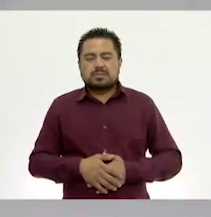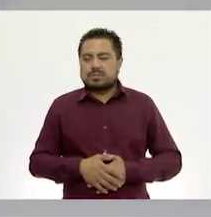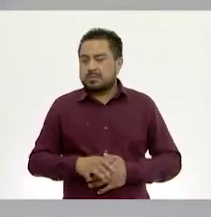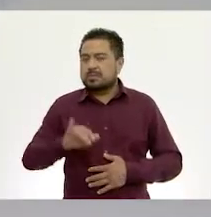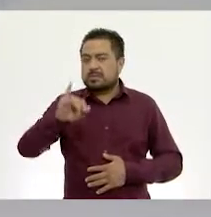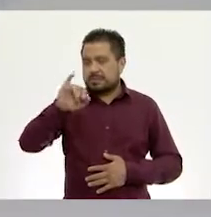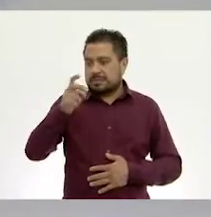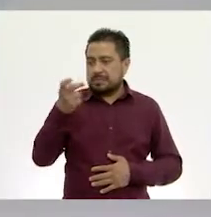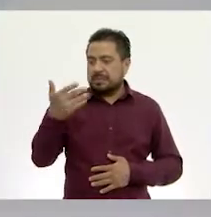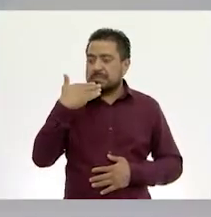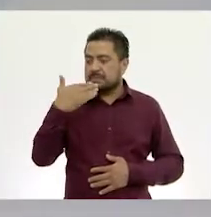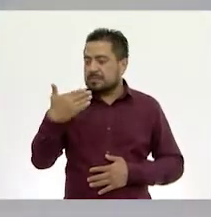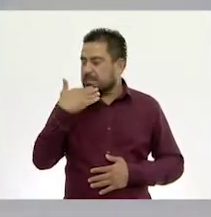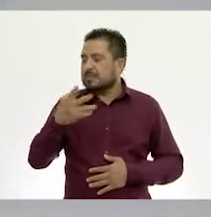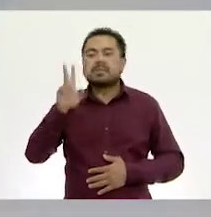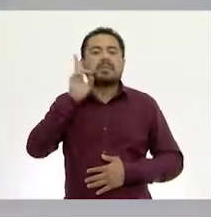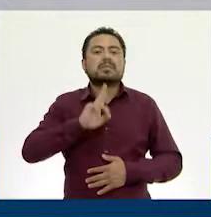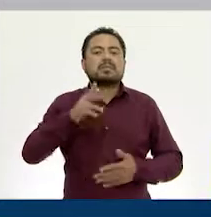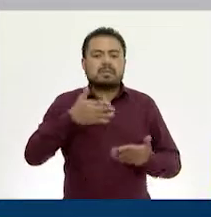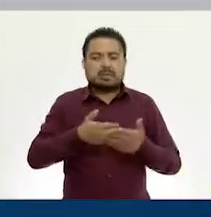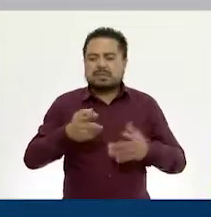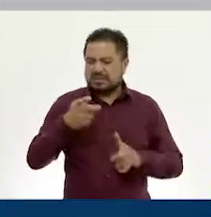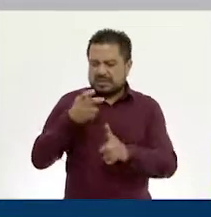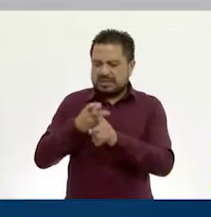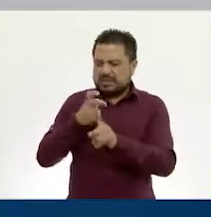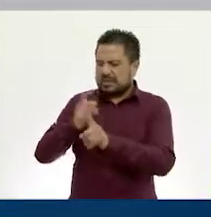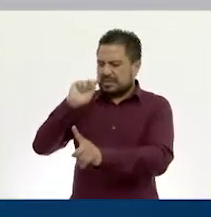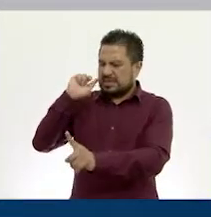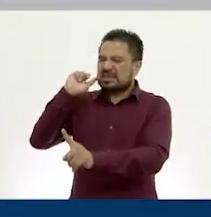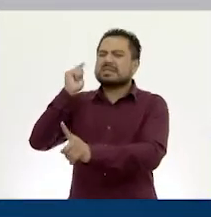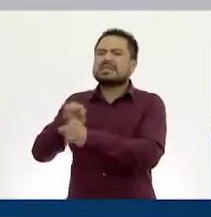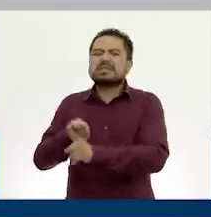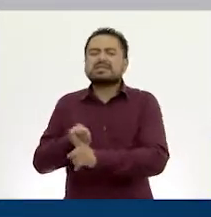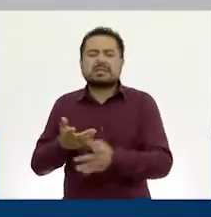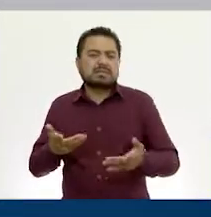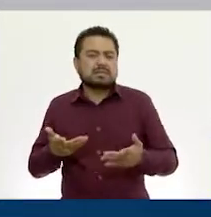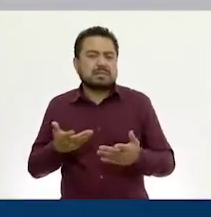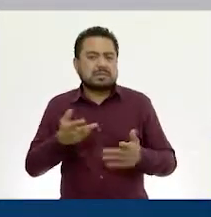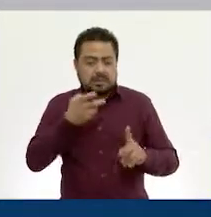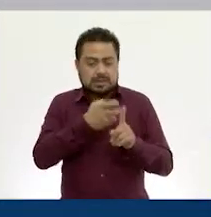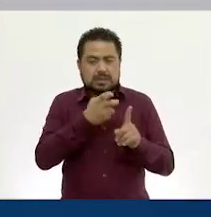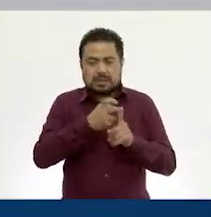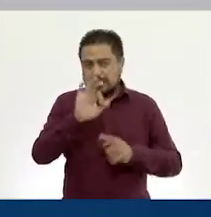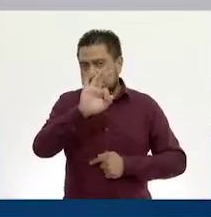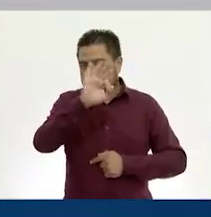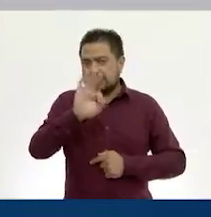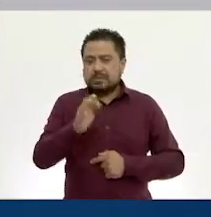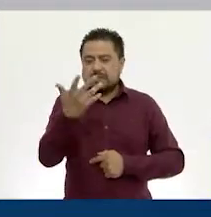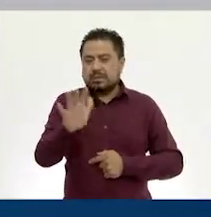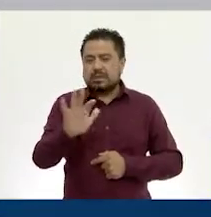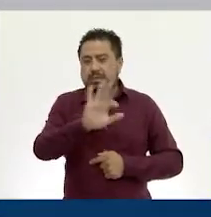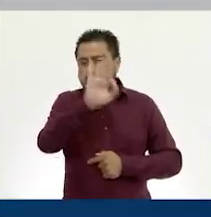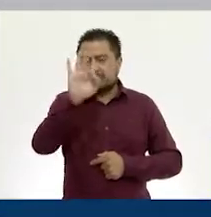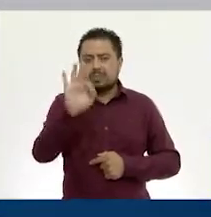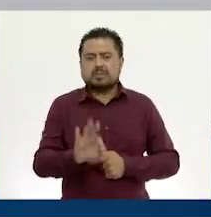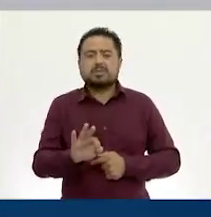Correcto. Sí. Ahora, eso significa que este descuento del 10% van a